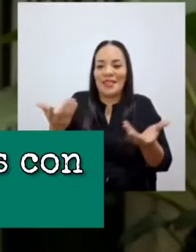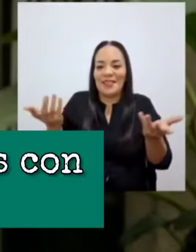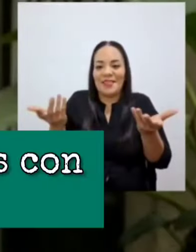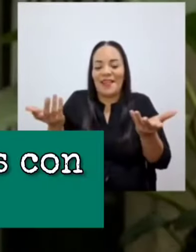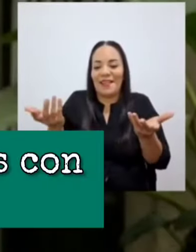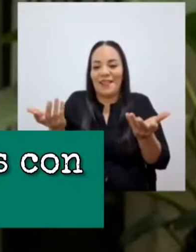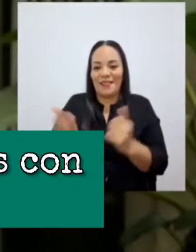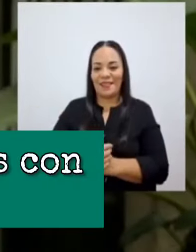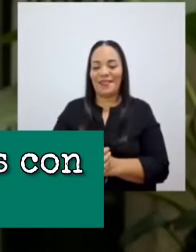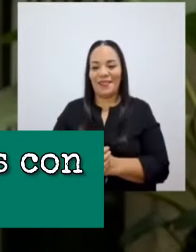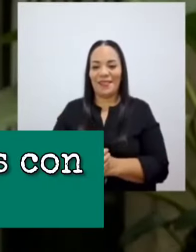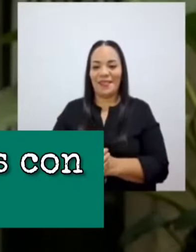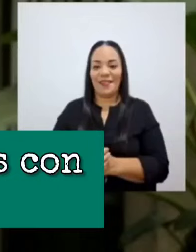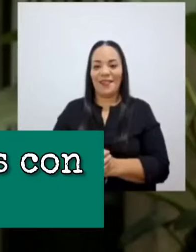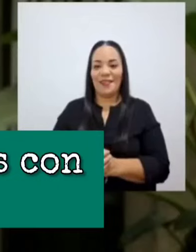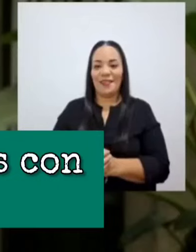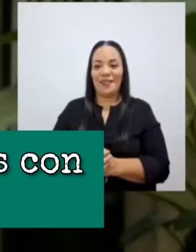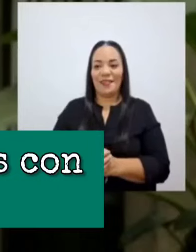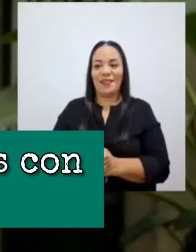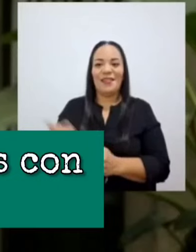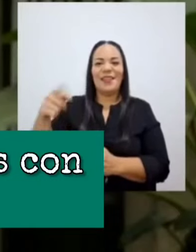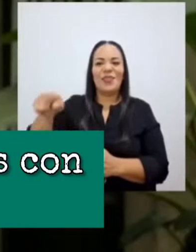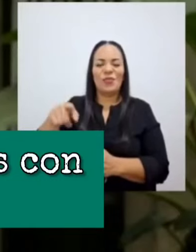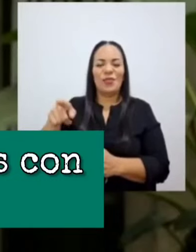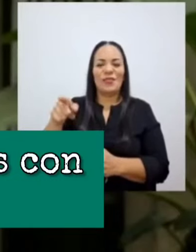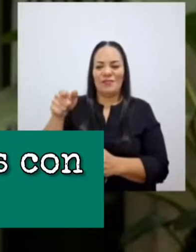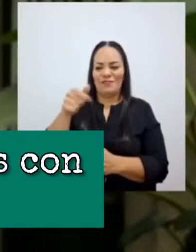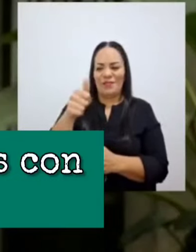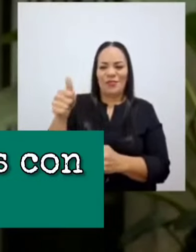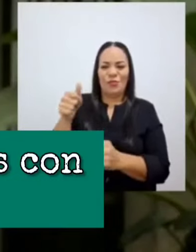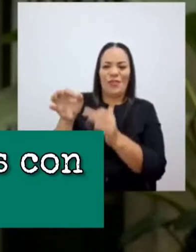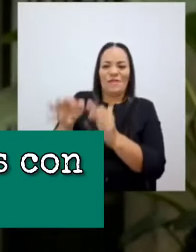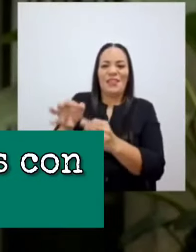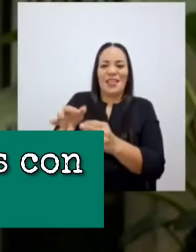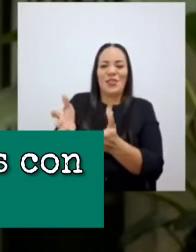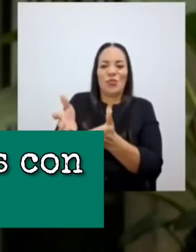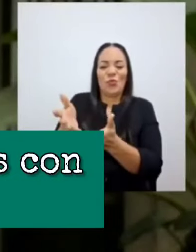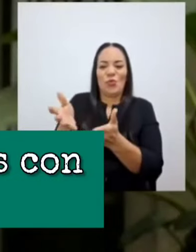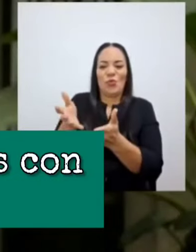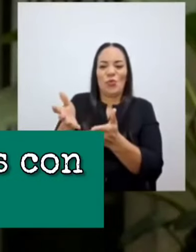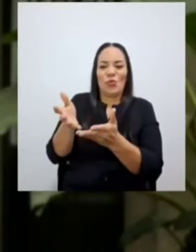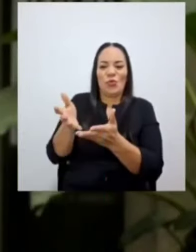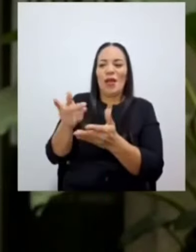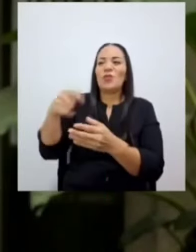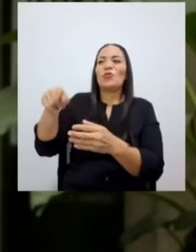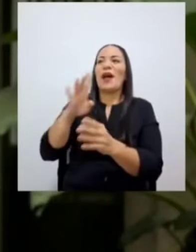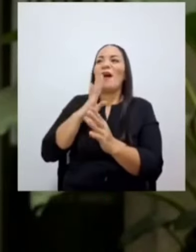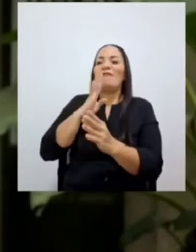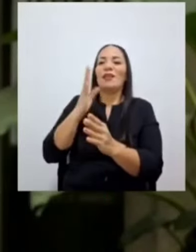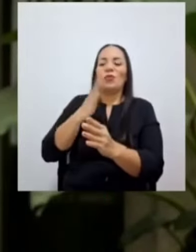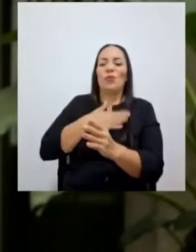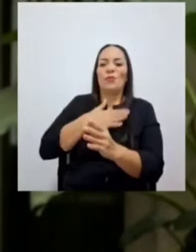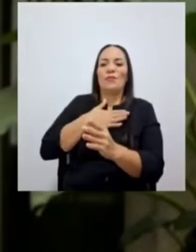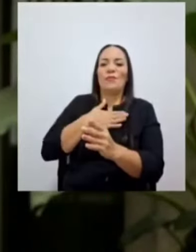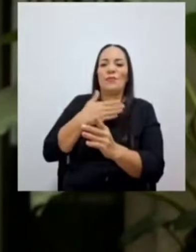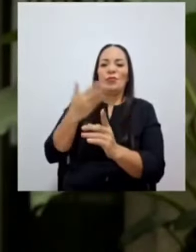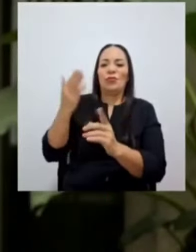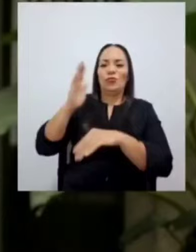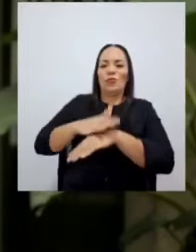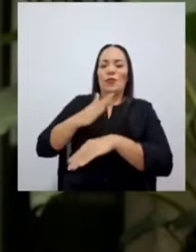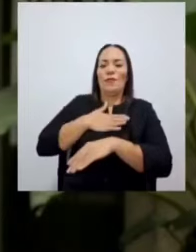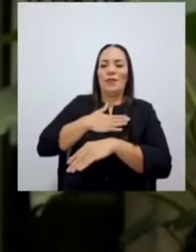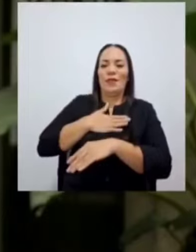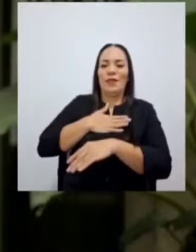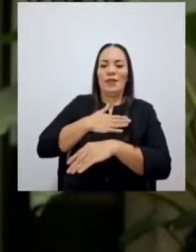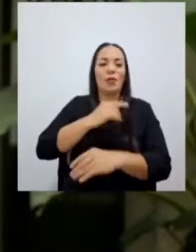tercero, definiéndose a sí mismos con respecto a mi persona. Listo, presidente. Ah, ya lo encontró,